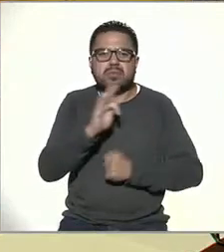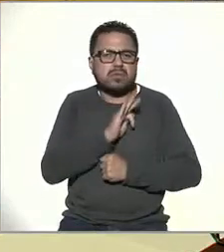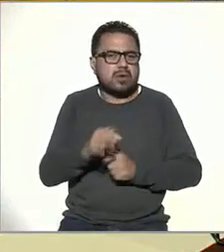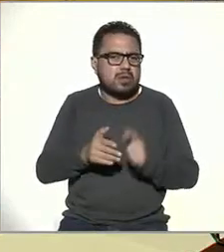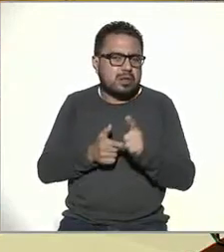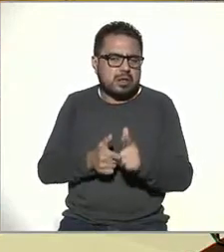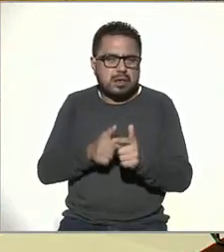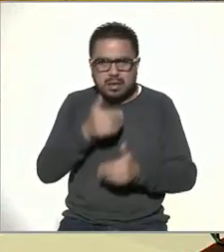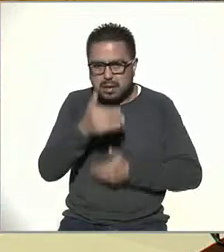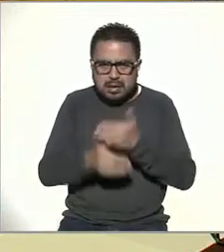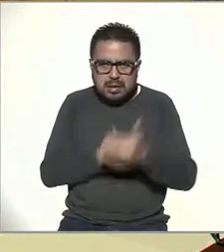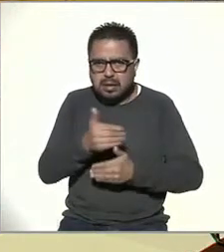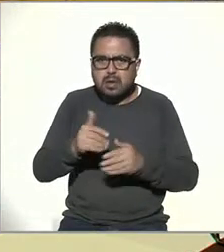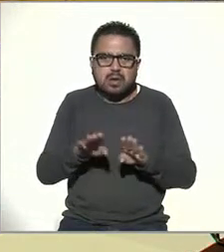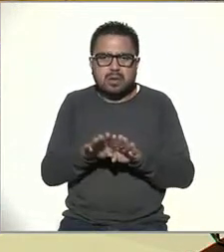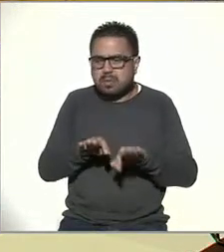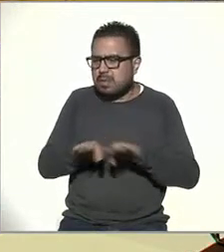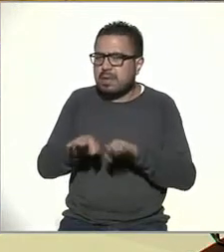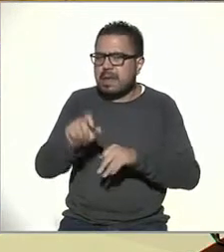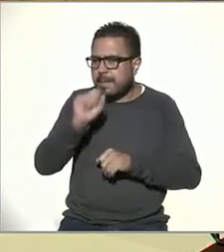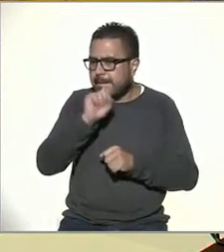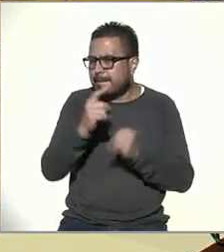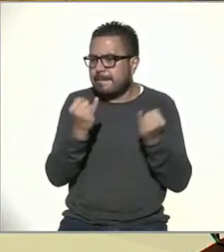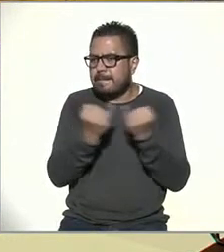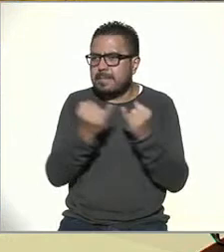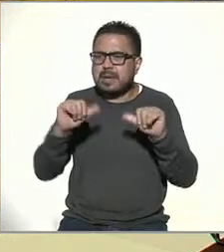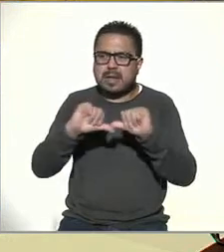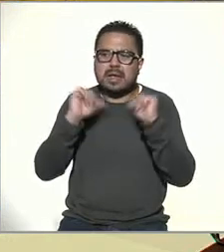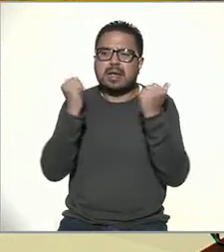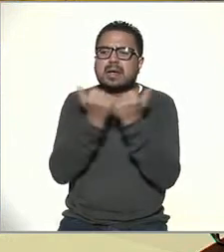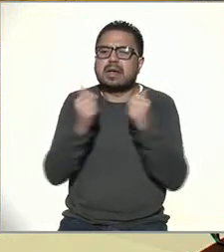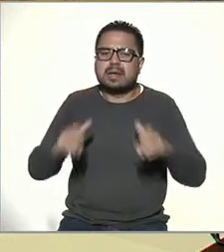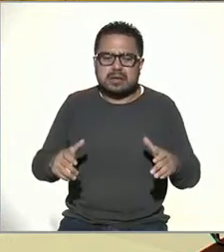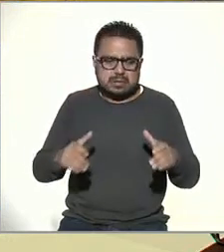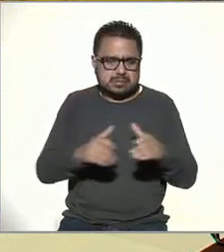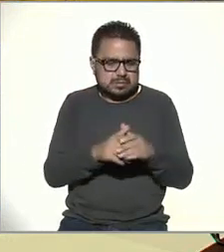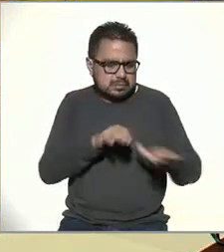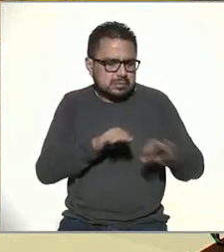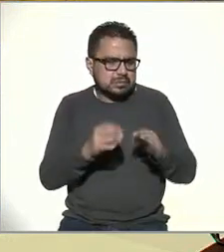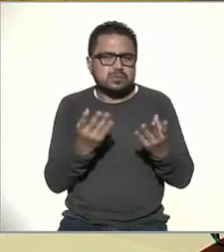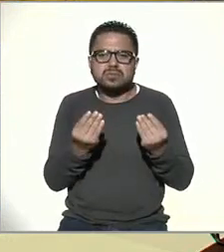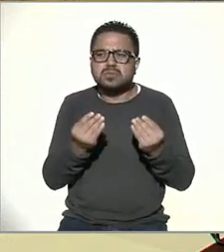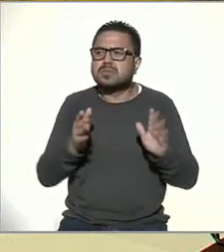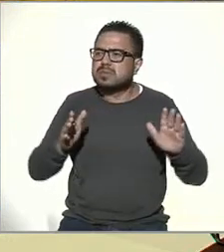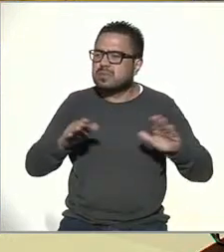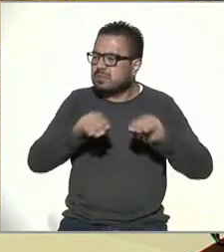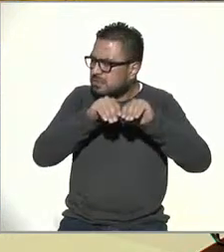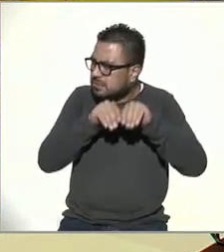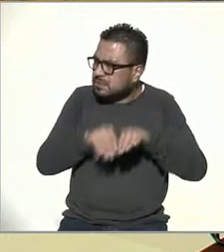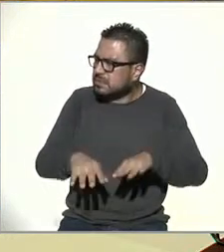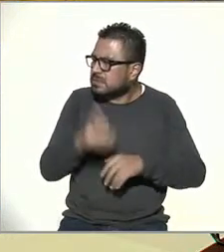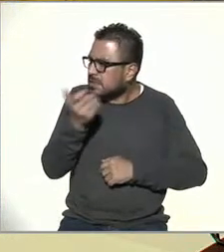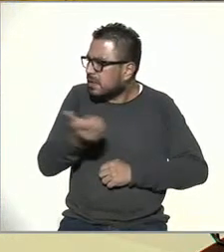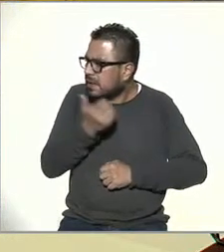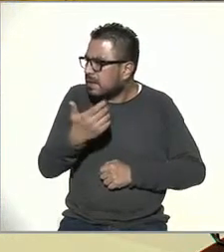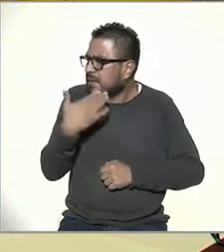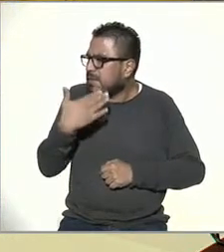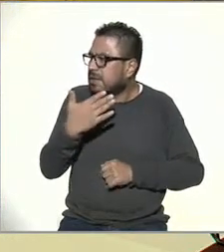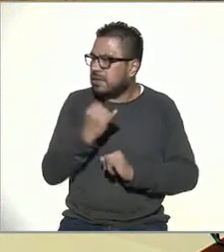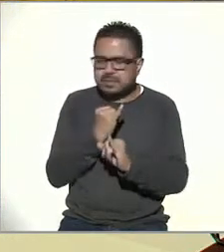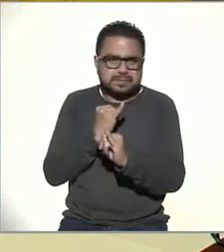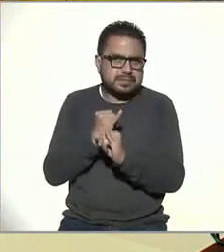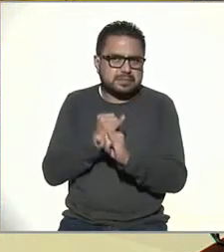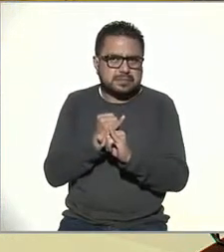avanzar como a nivel laboral también, ¿no? Desde la asociación es lo que trabajamos mucho, justamente fomentar las buenas prácticas en Internet.